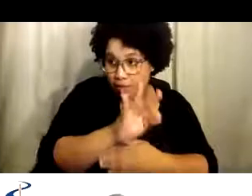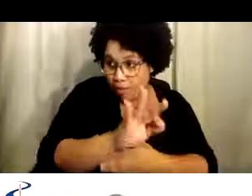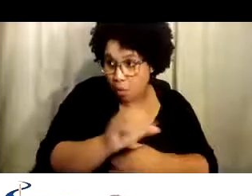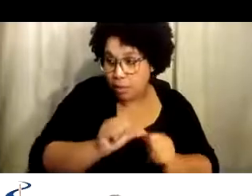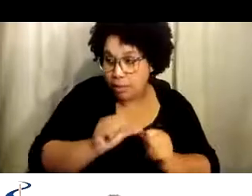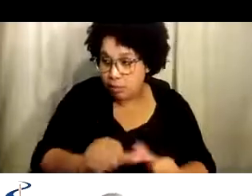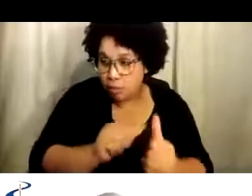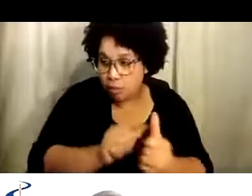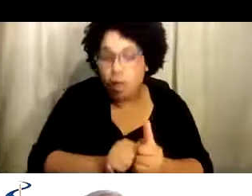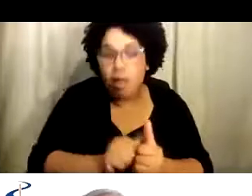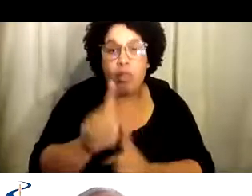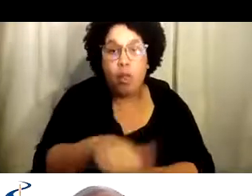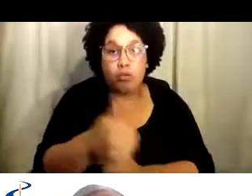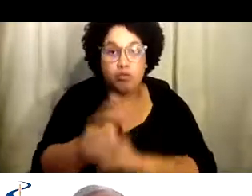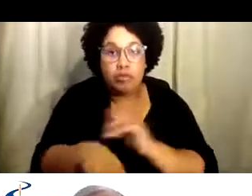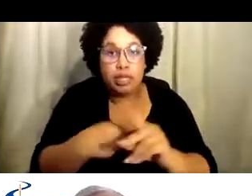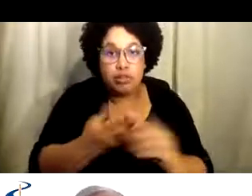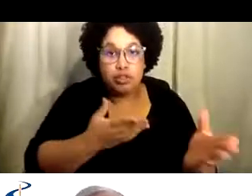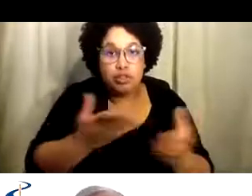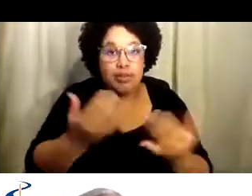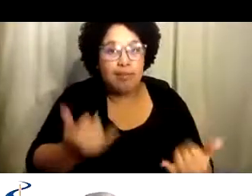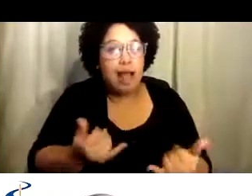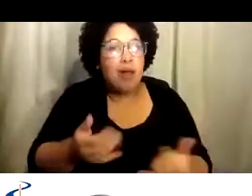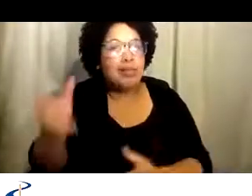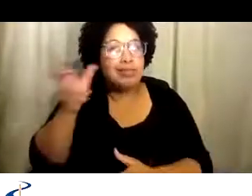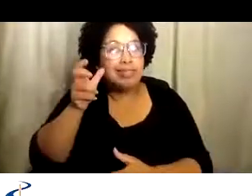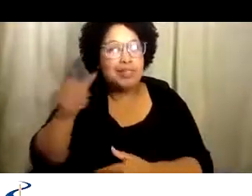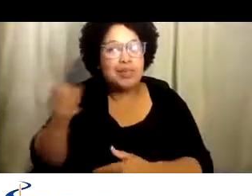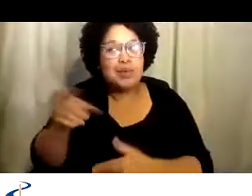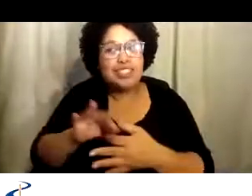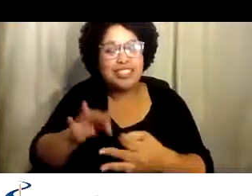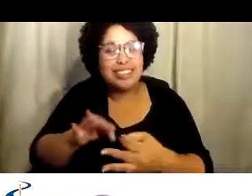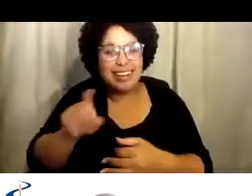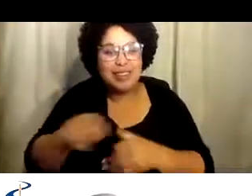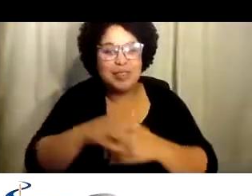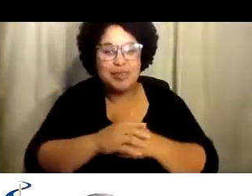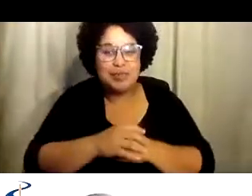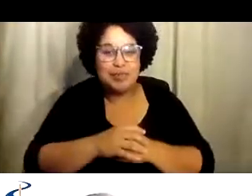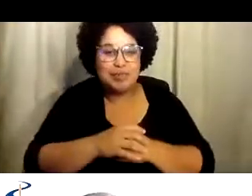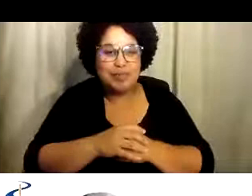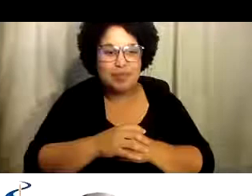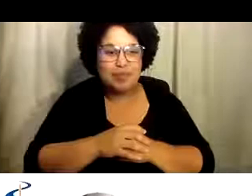en Bakersfield o continuar con servicios alternativos. Vamos a ver lo que ella tiene que decir.